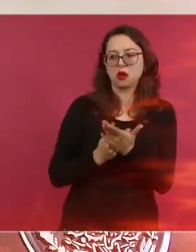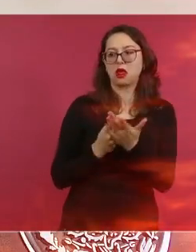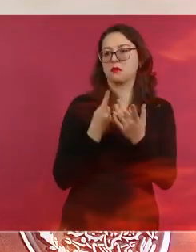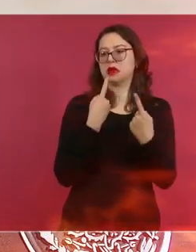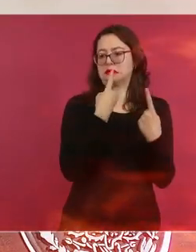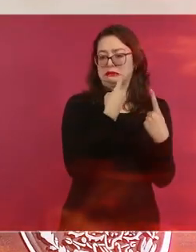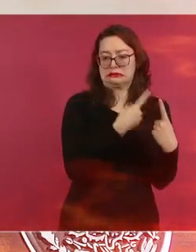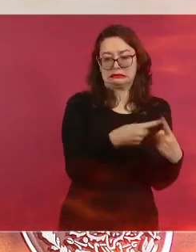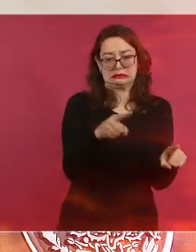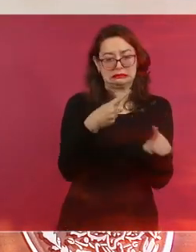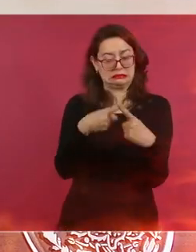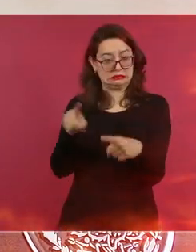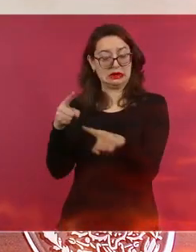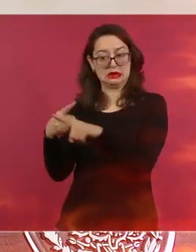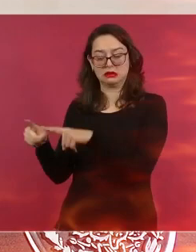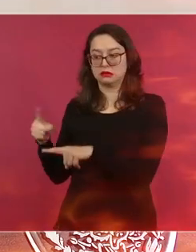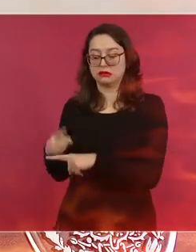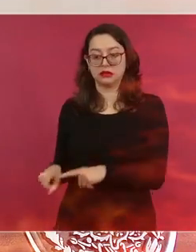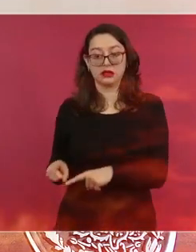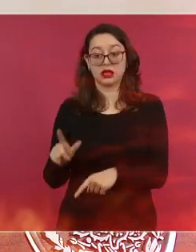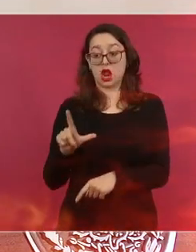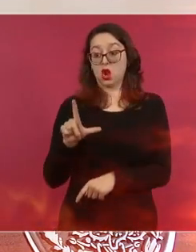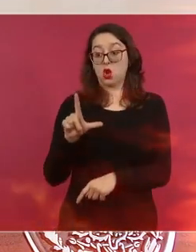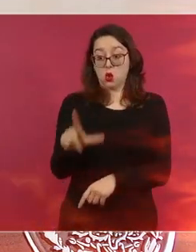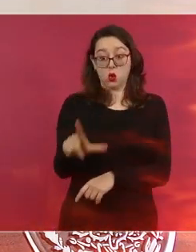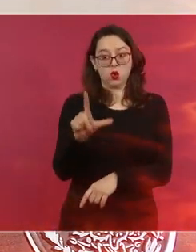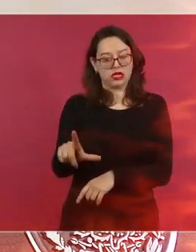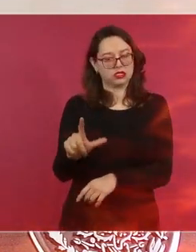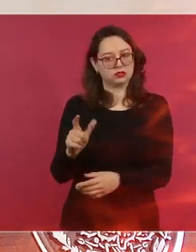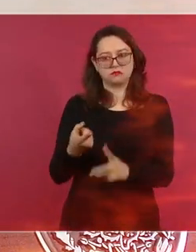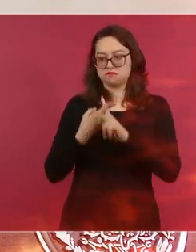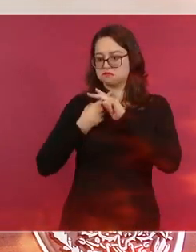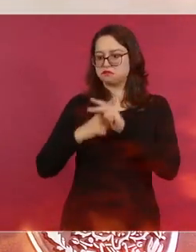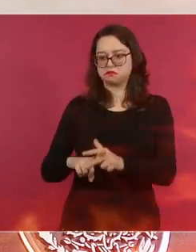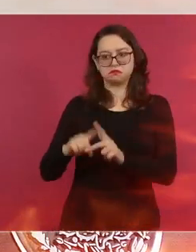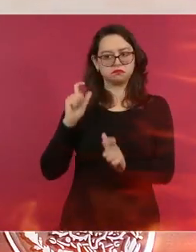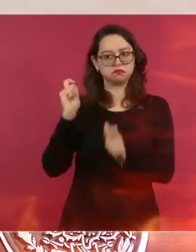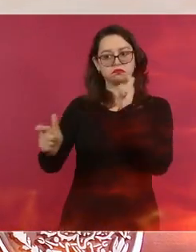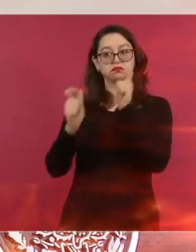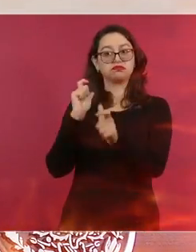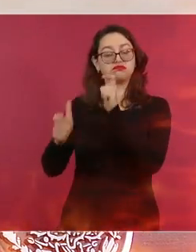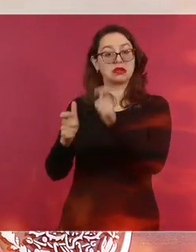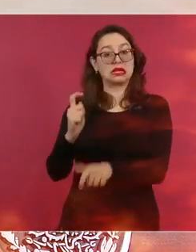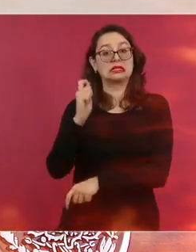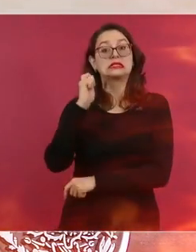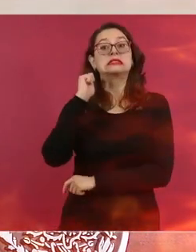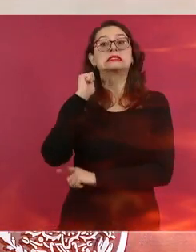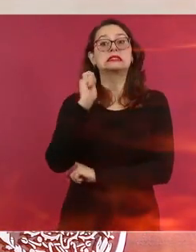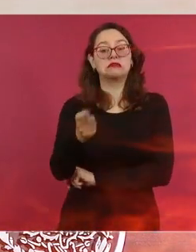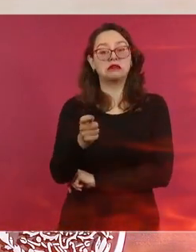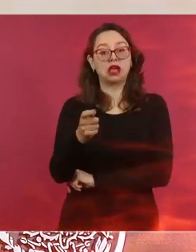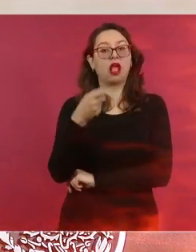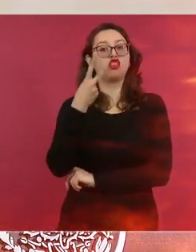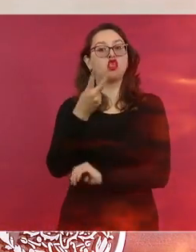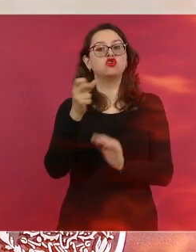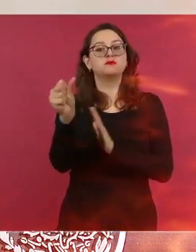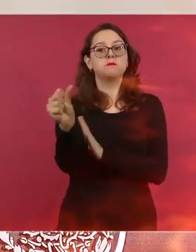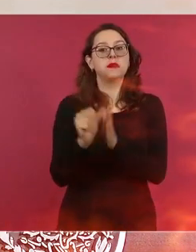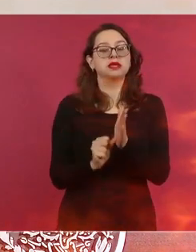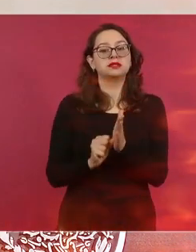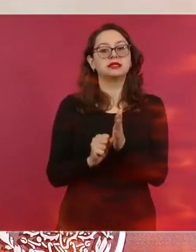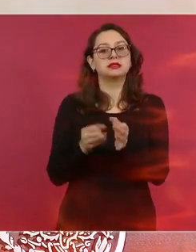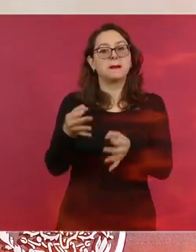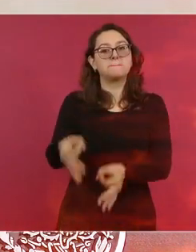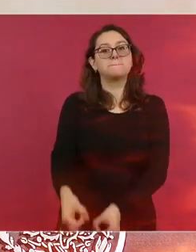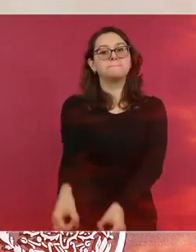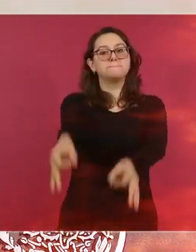partir de hoy empieza la contratación de 10 mil jóvenes. Se va a aumentar al doble el número de becas para estudiantes de